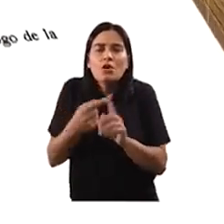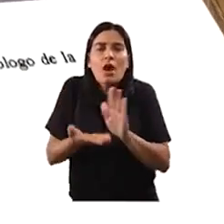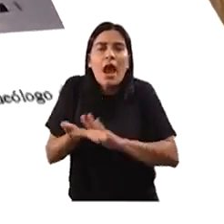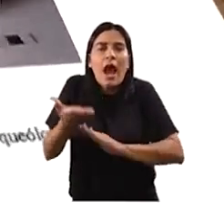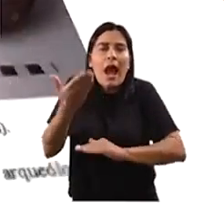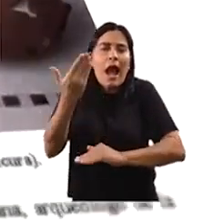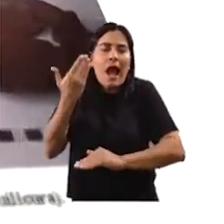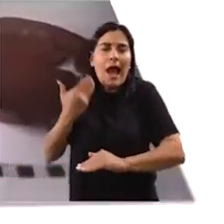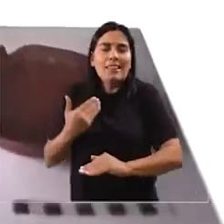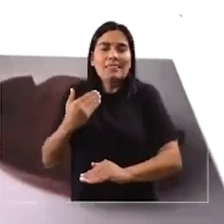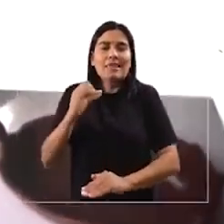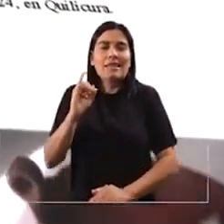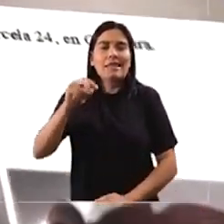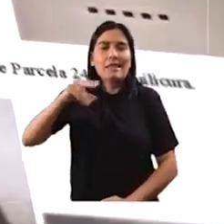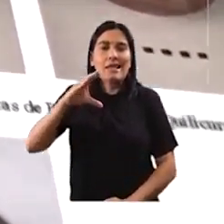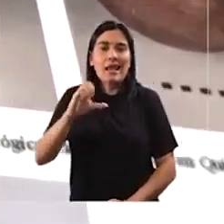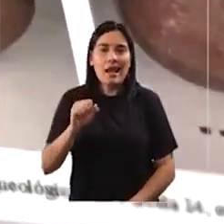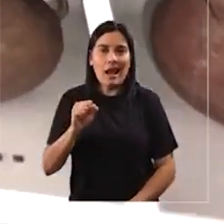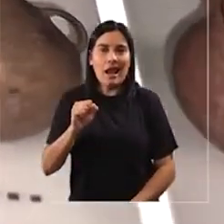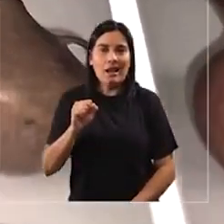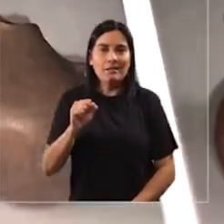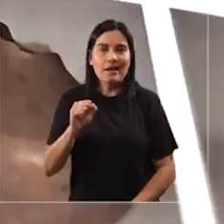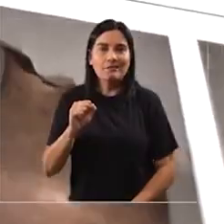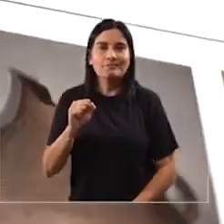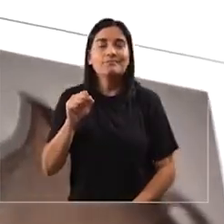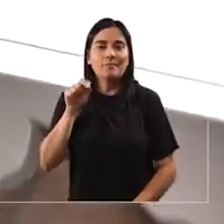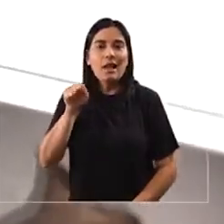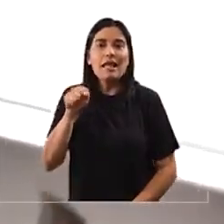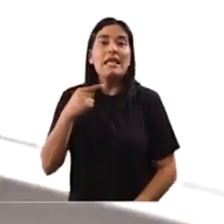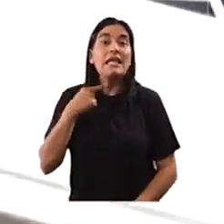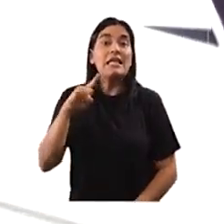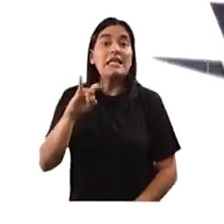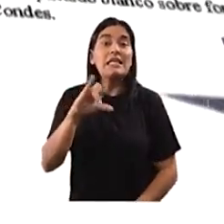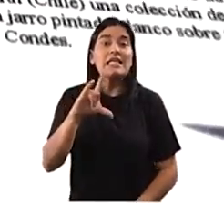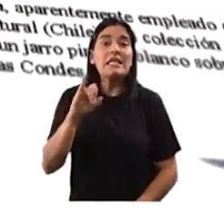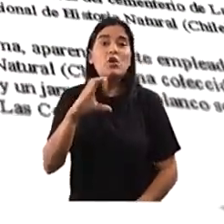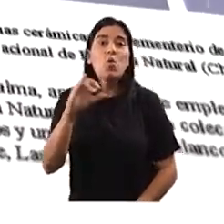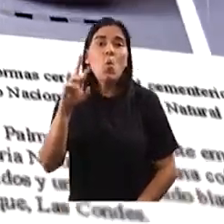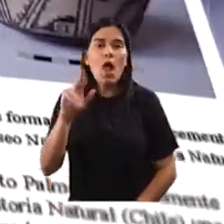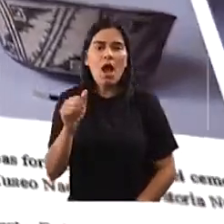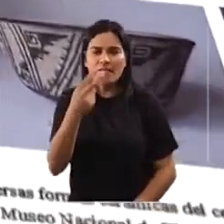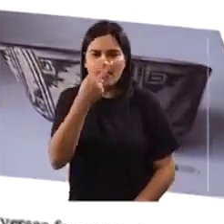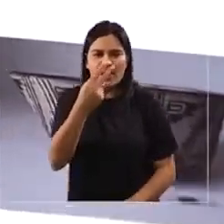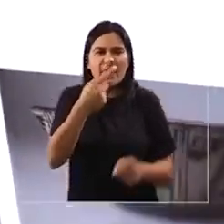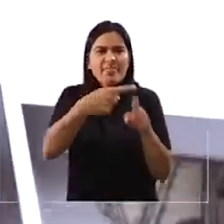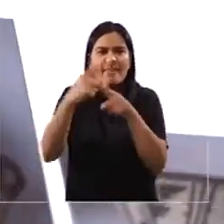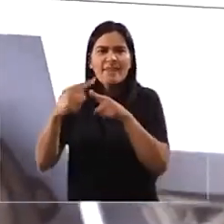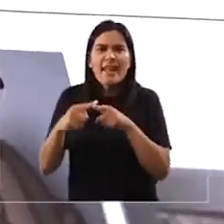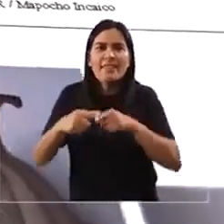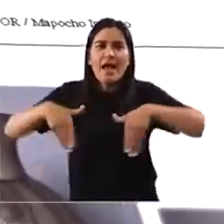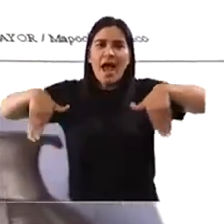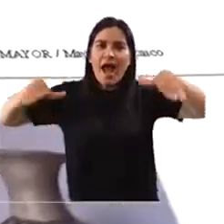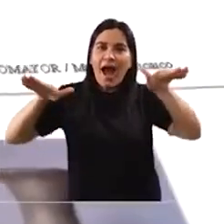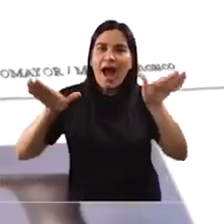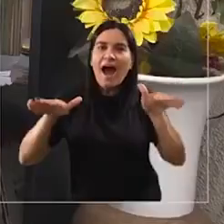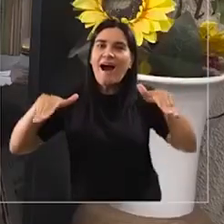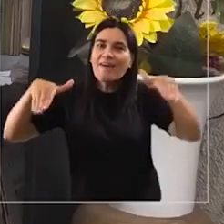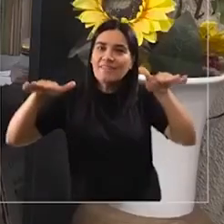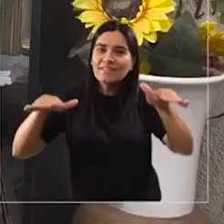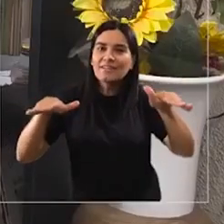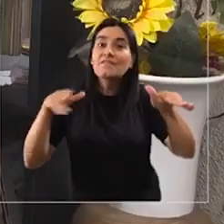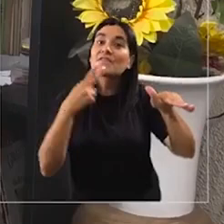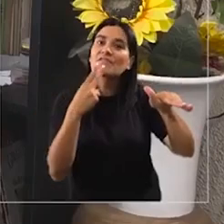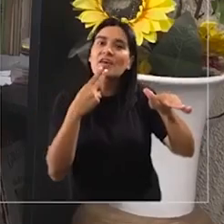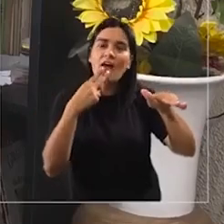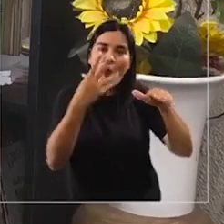Quilicura presenta una riqueza porque aparecen aves de los humedales en los cacharros de